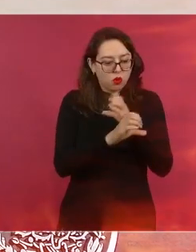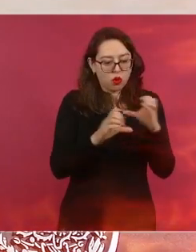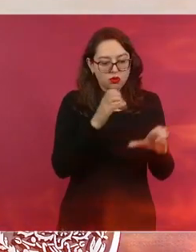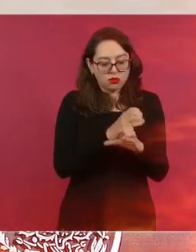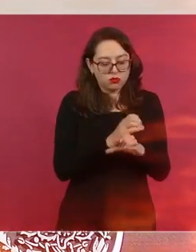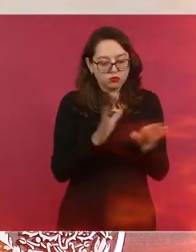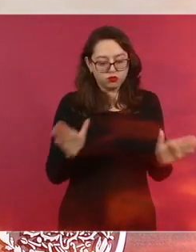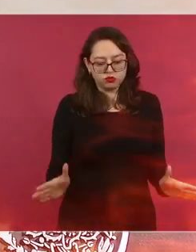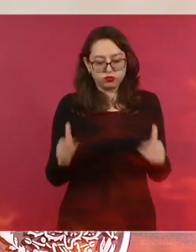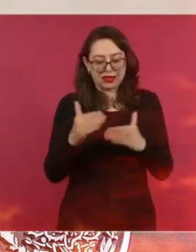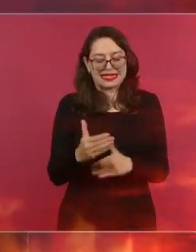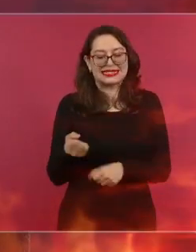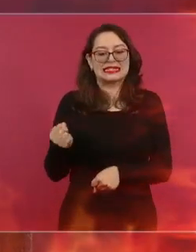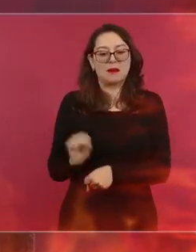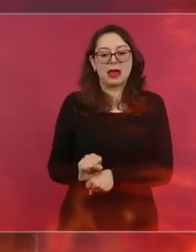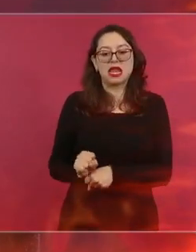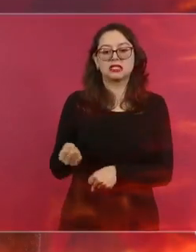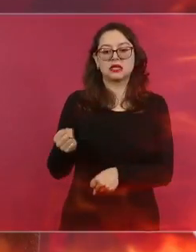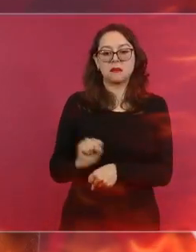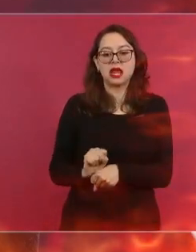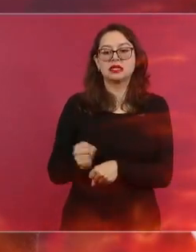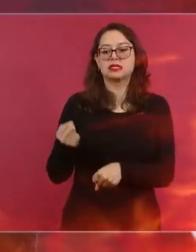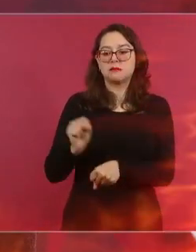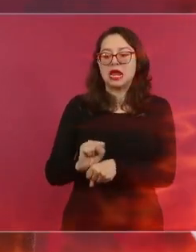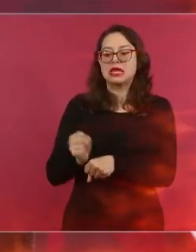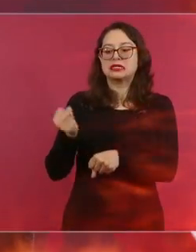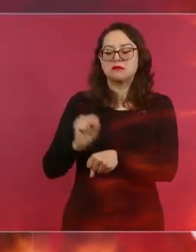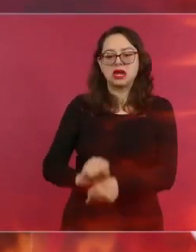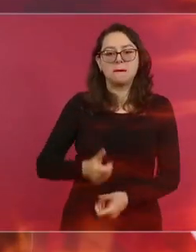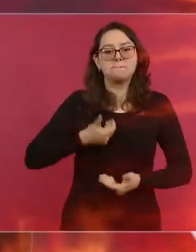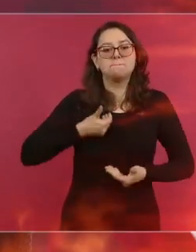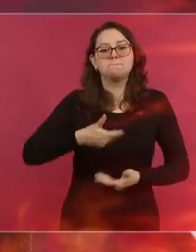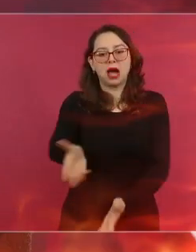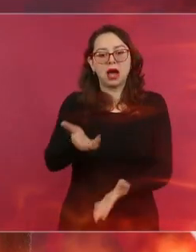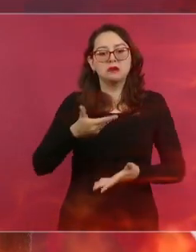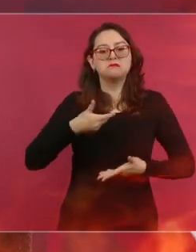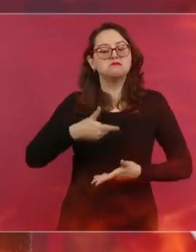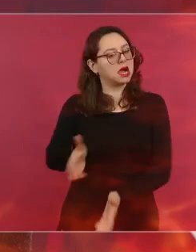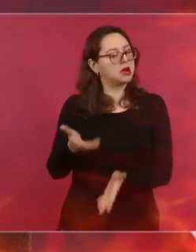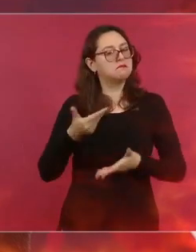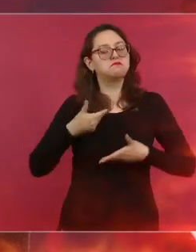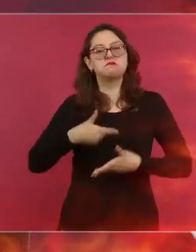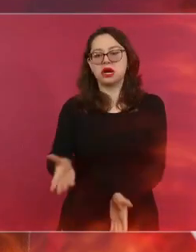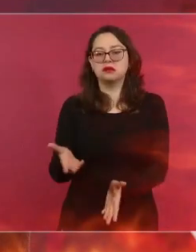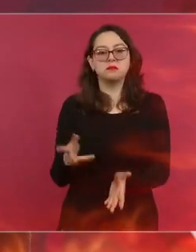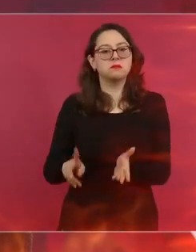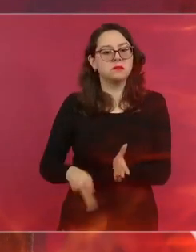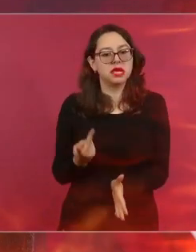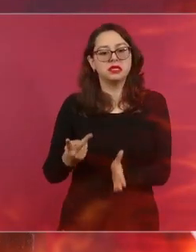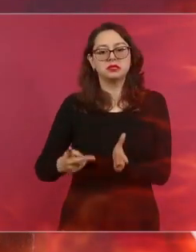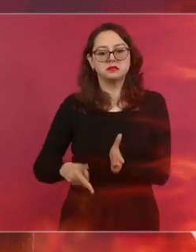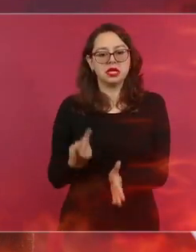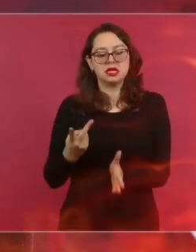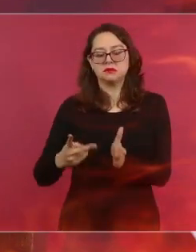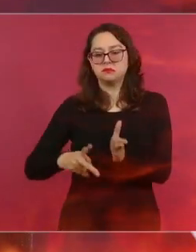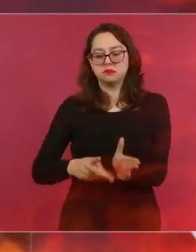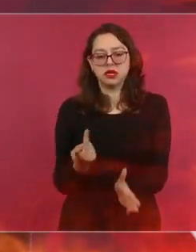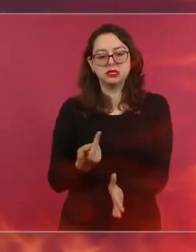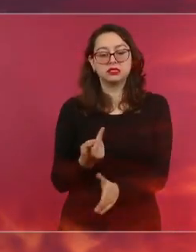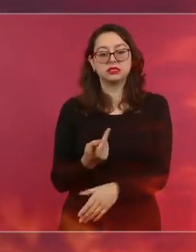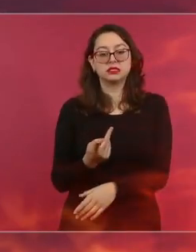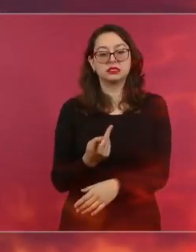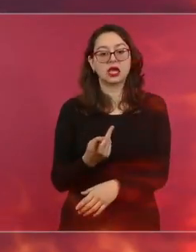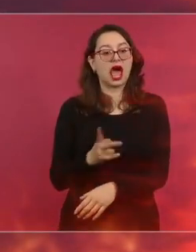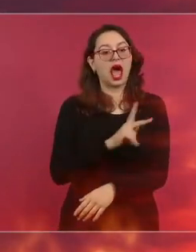viales. Y toda la obra de reconstrucción de Acapulco y Coyuca será coordinada por Luisa María Alcalde, la Secretaria de